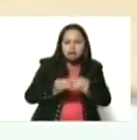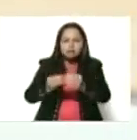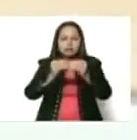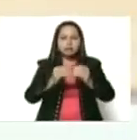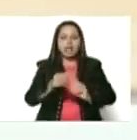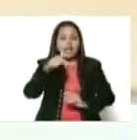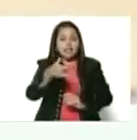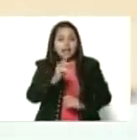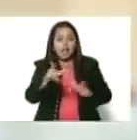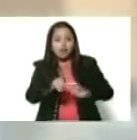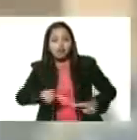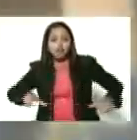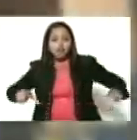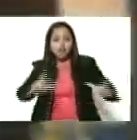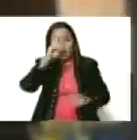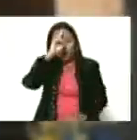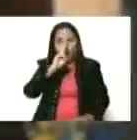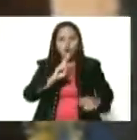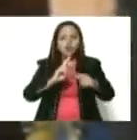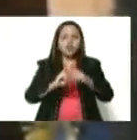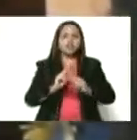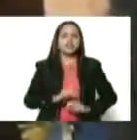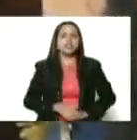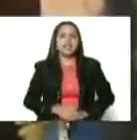homenaje a Teresa de la Parra.